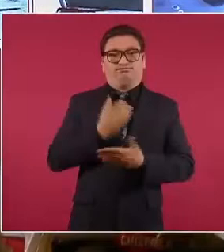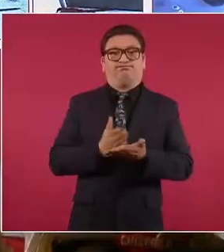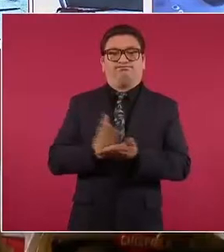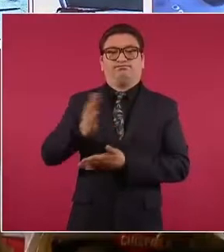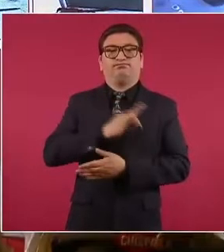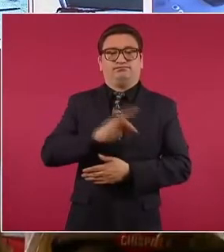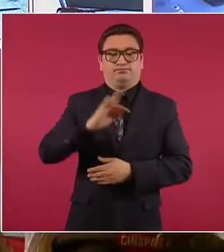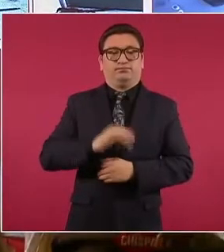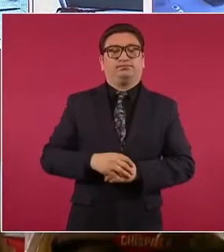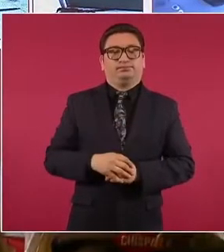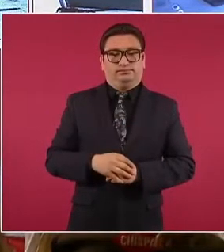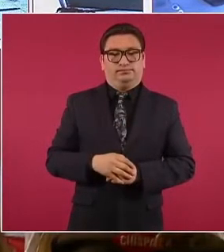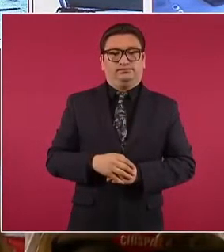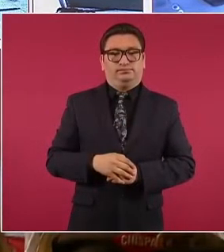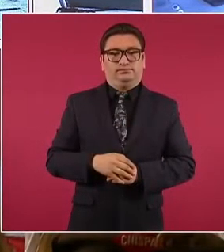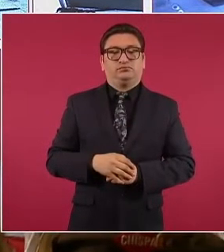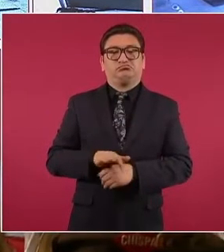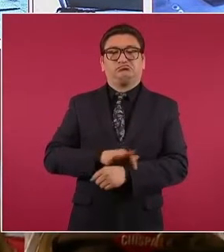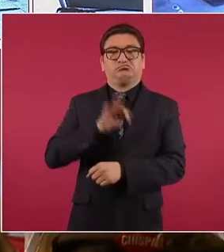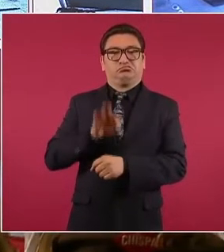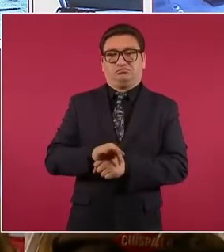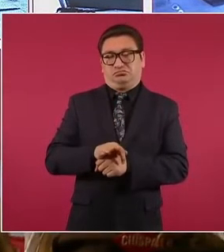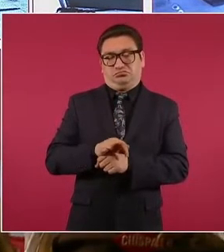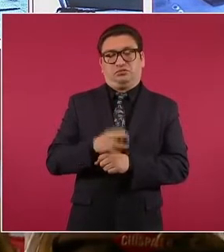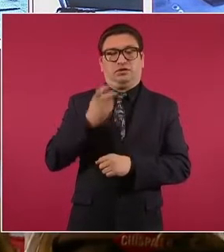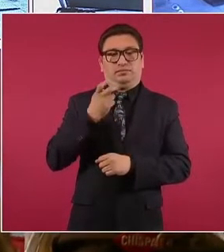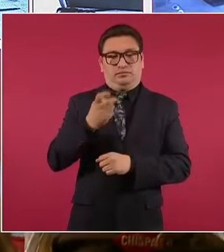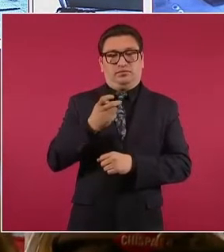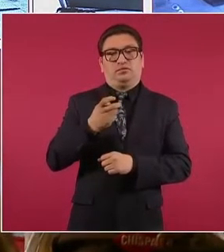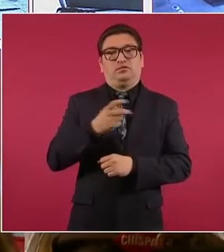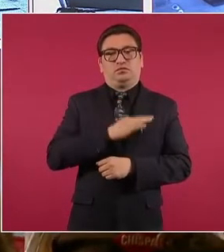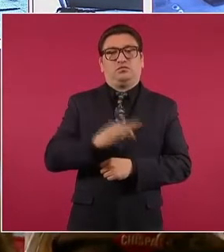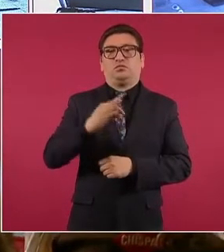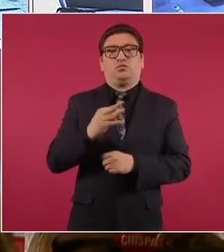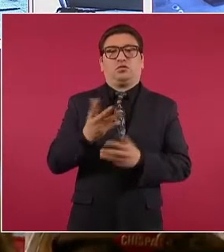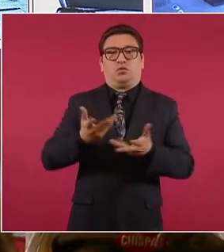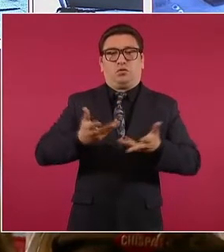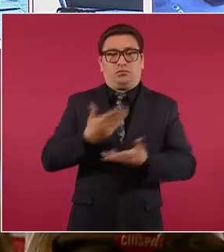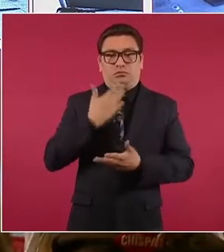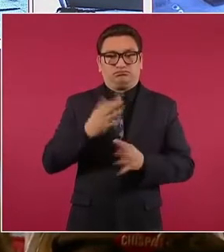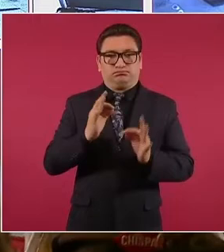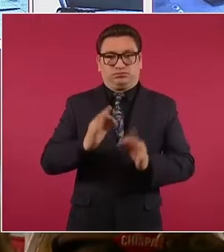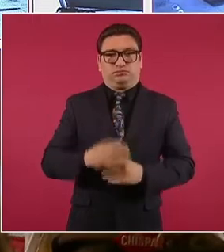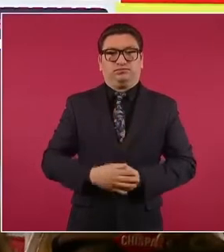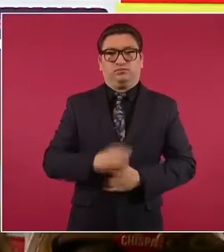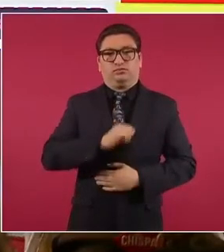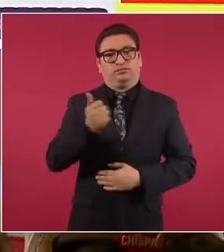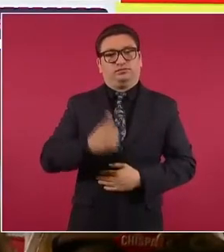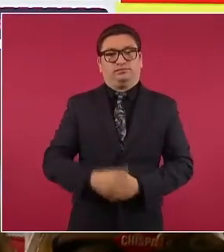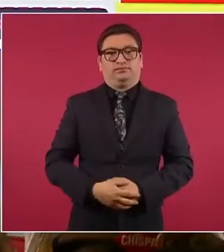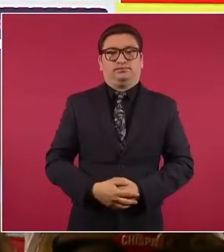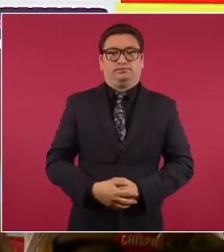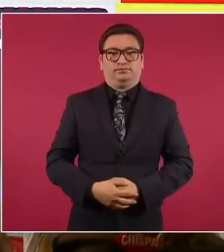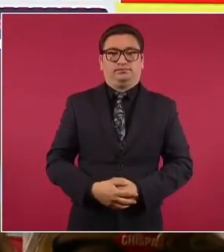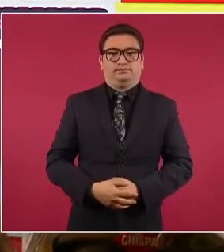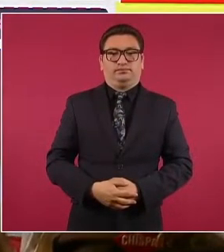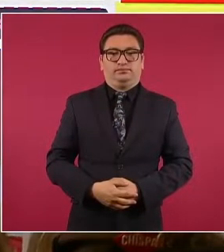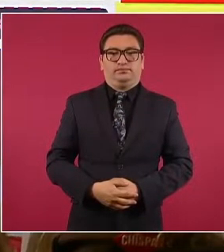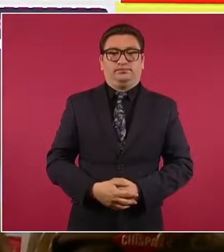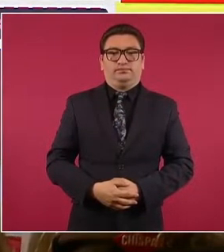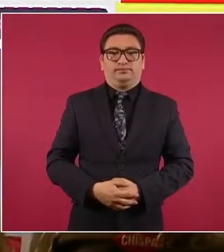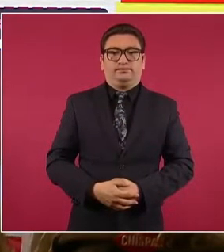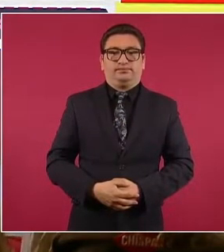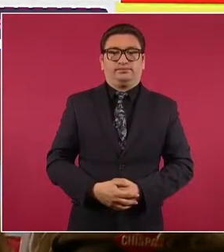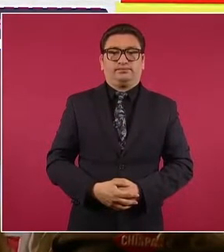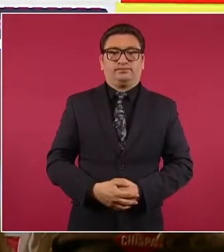pudo participar y pudo tener una intervención oportuna. Siguiente. Damos